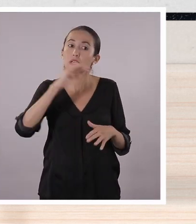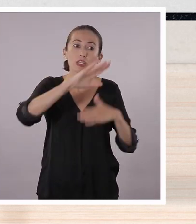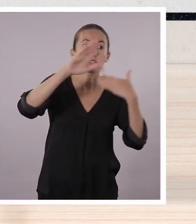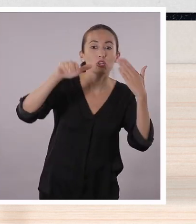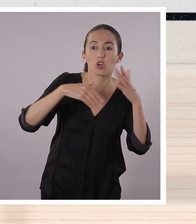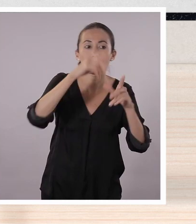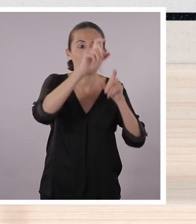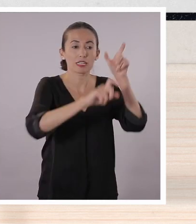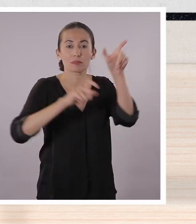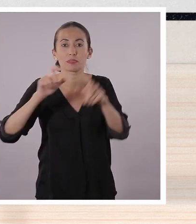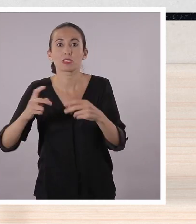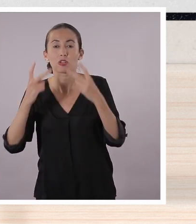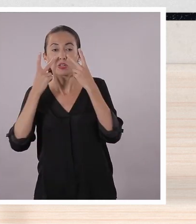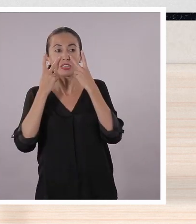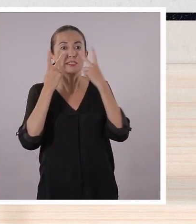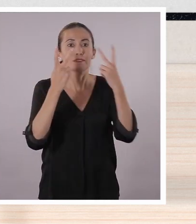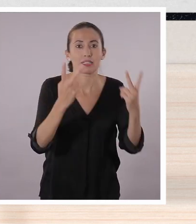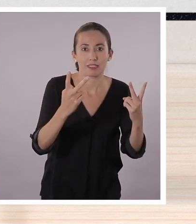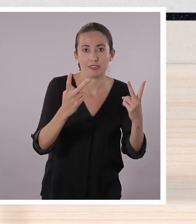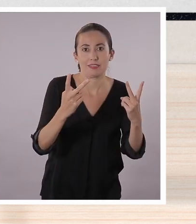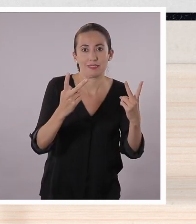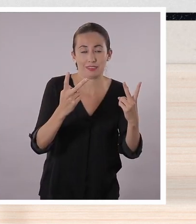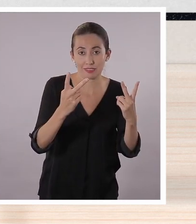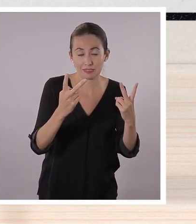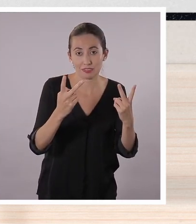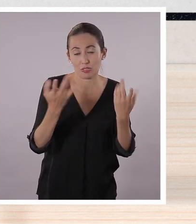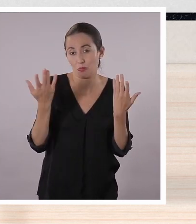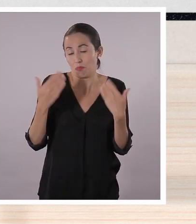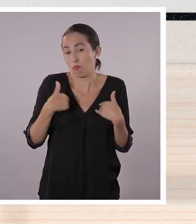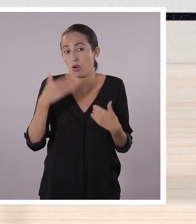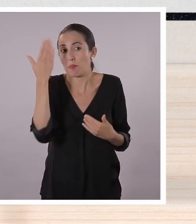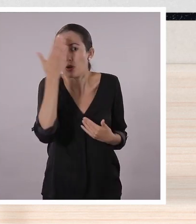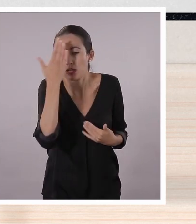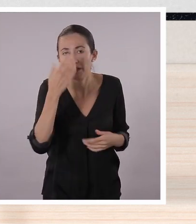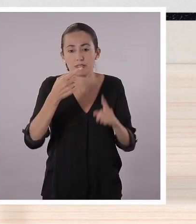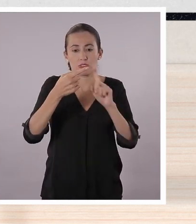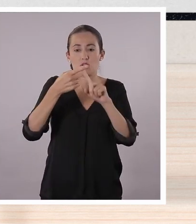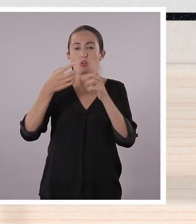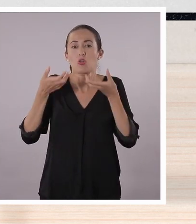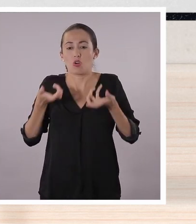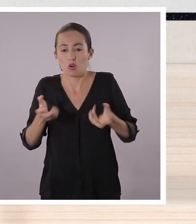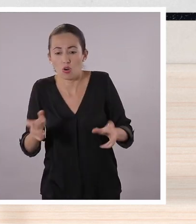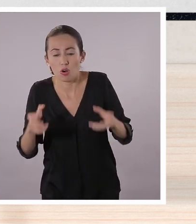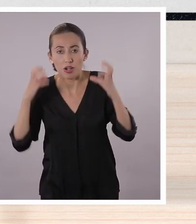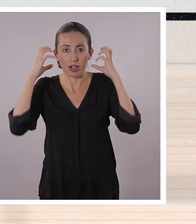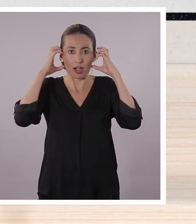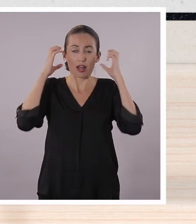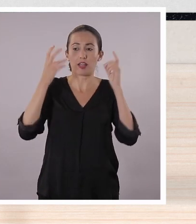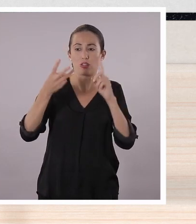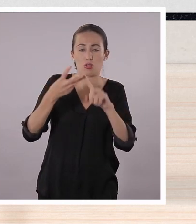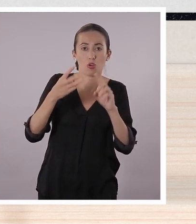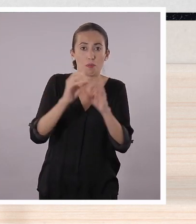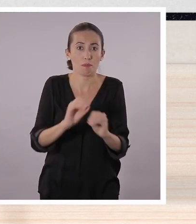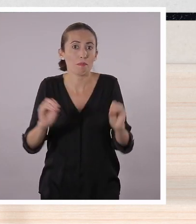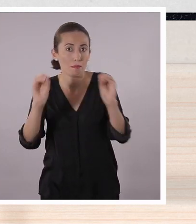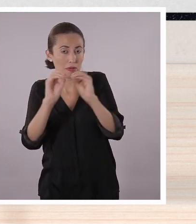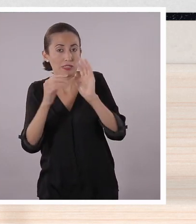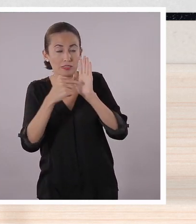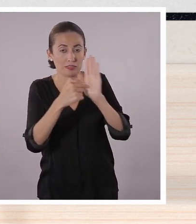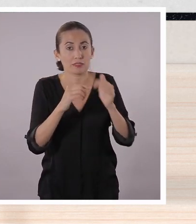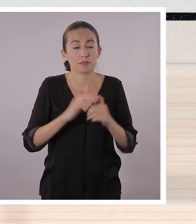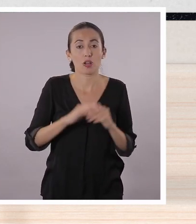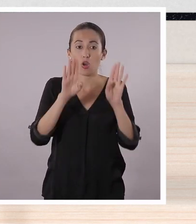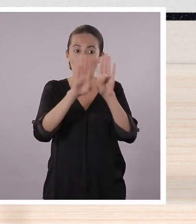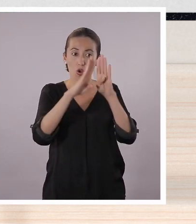alcance. Llegan a la mayoría de la población. Ustedes seguramente tienen acceso a estos medios de comunicación que son los que más están